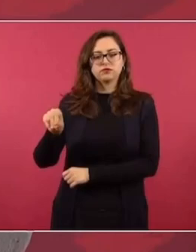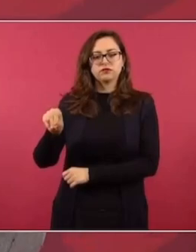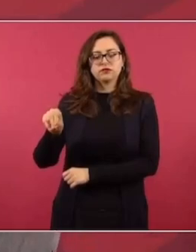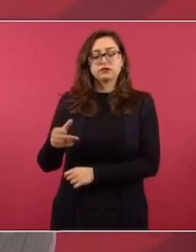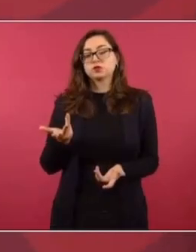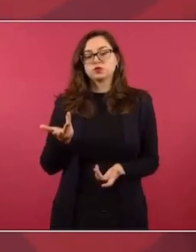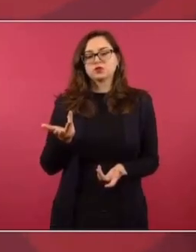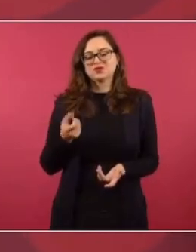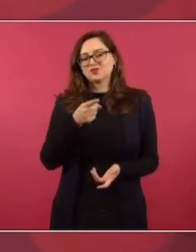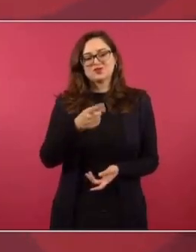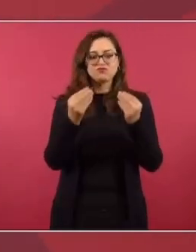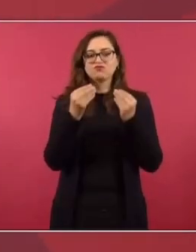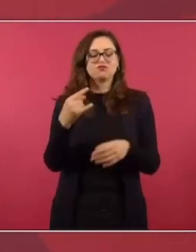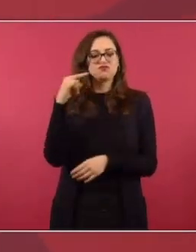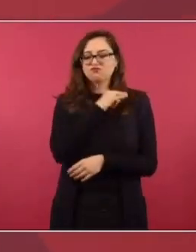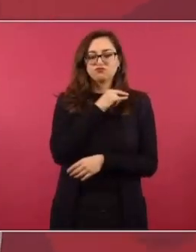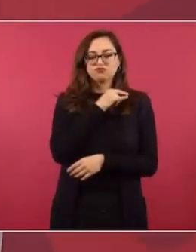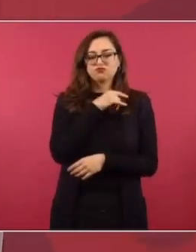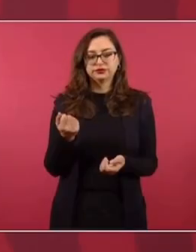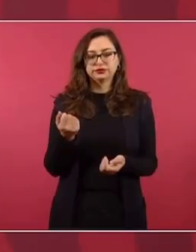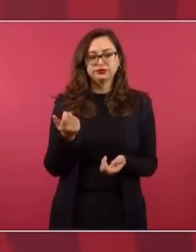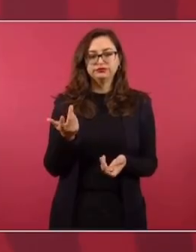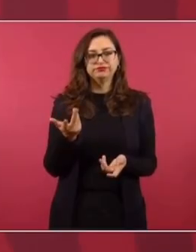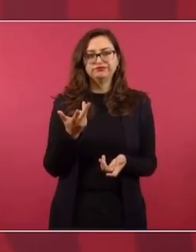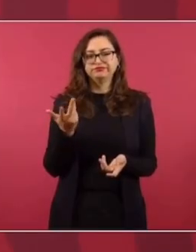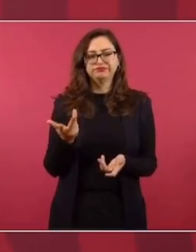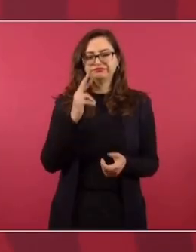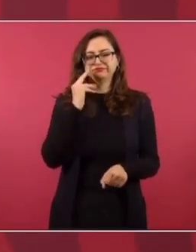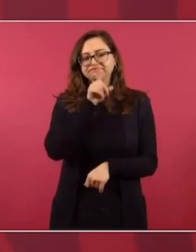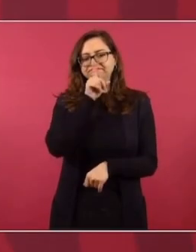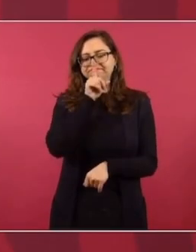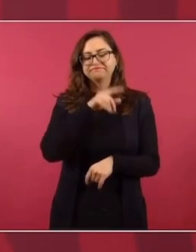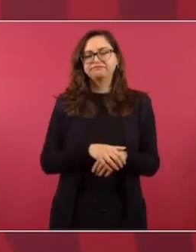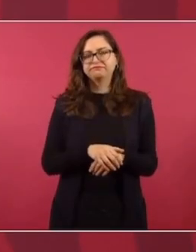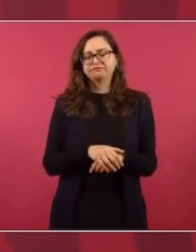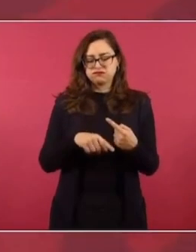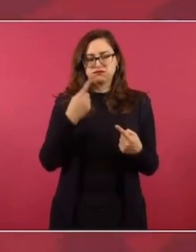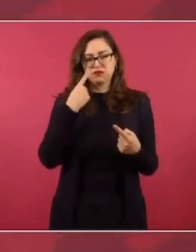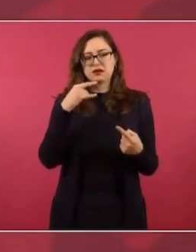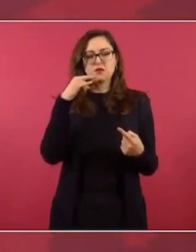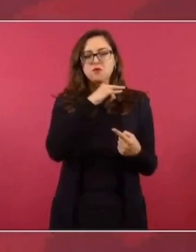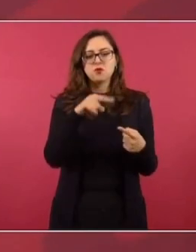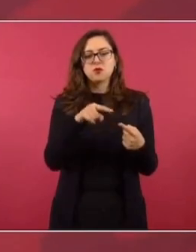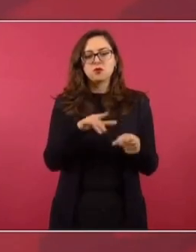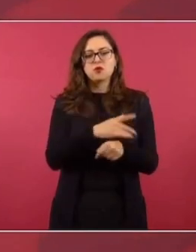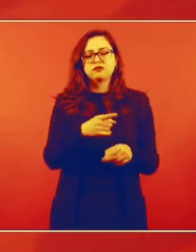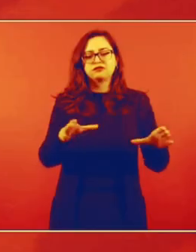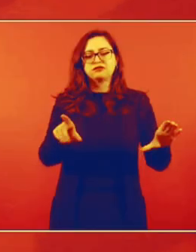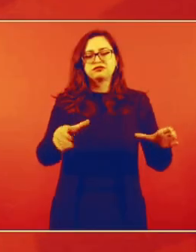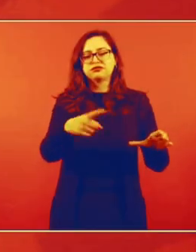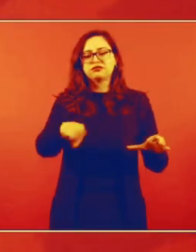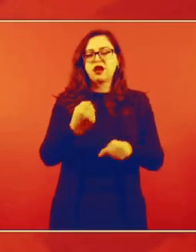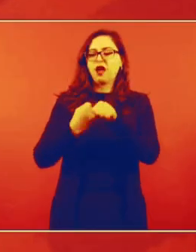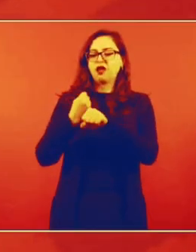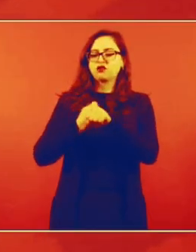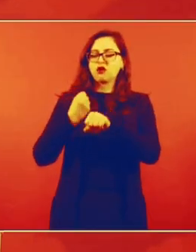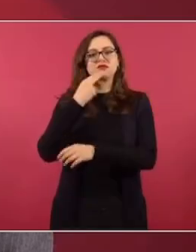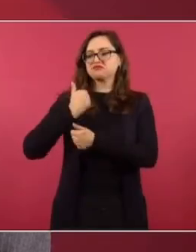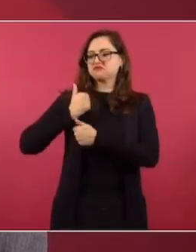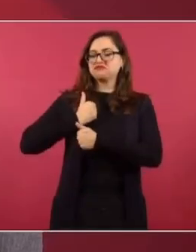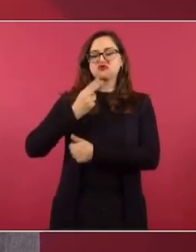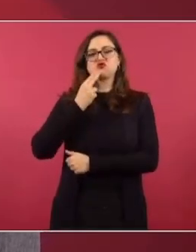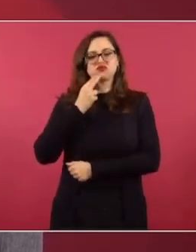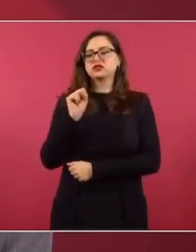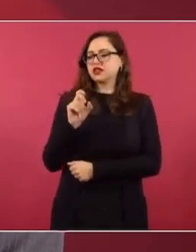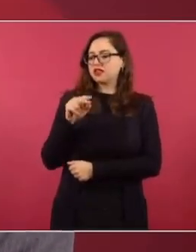lo que yo considero muy hipócrita y también poco responsable. Hipócrita porque ellos usaron al ejército para reprimir al pueblo.